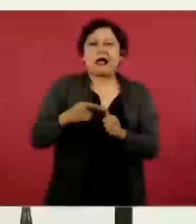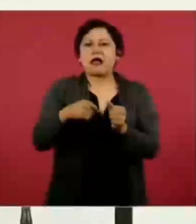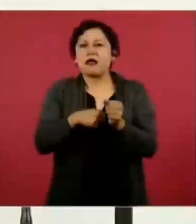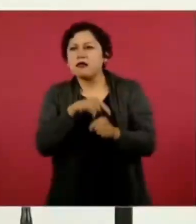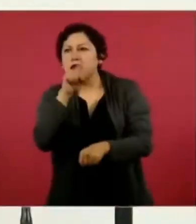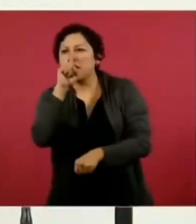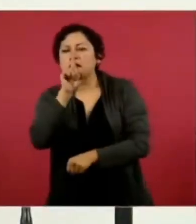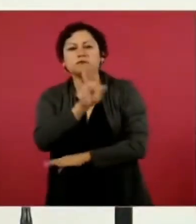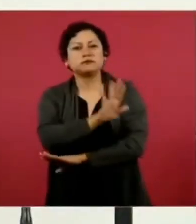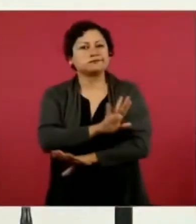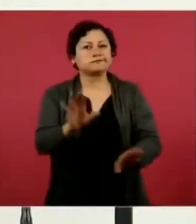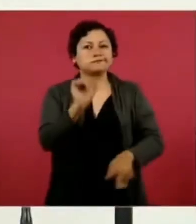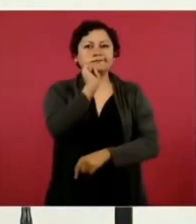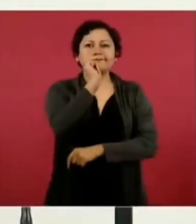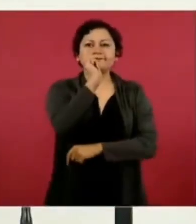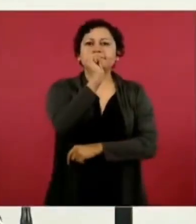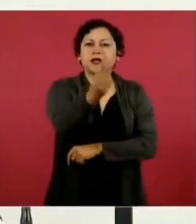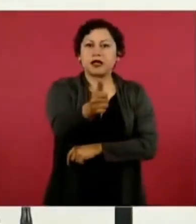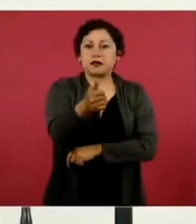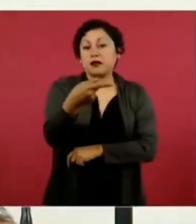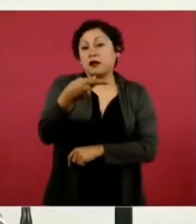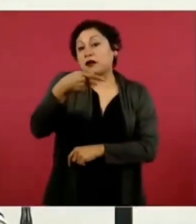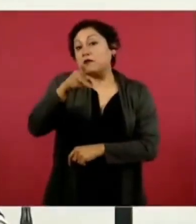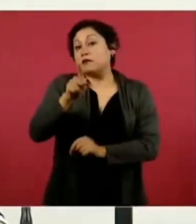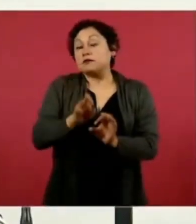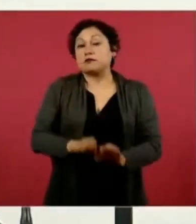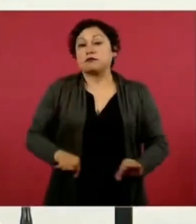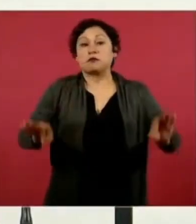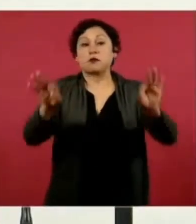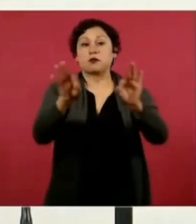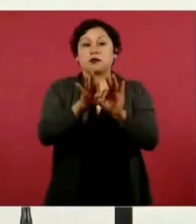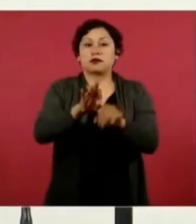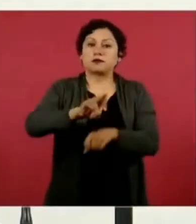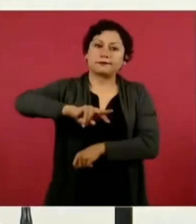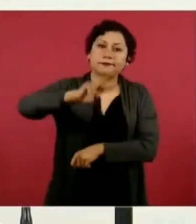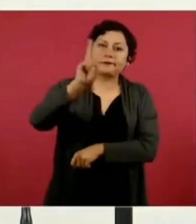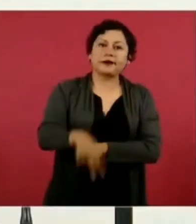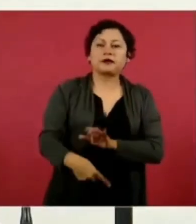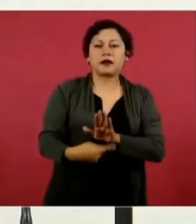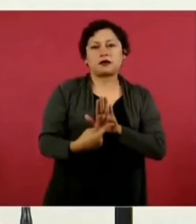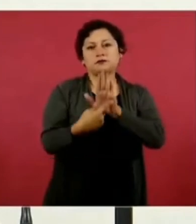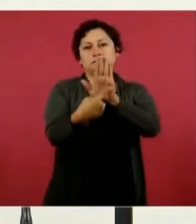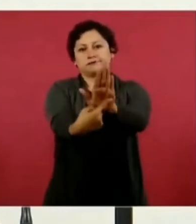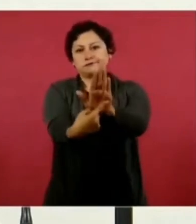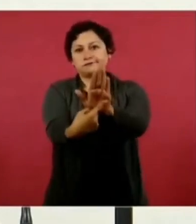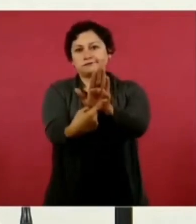no mentir, no